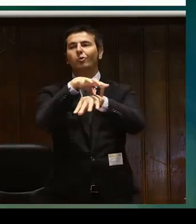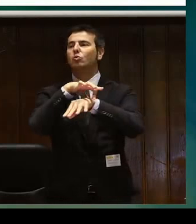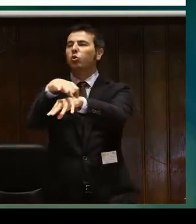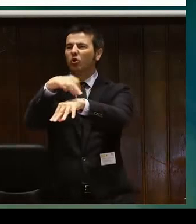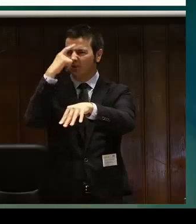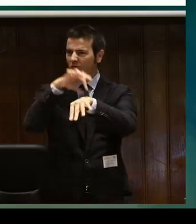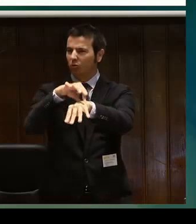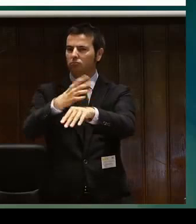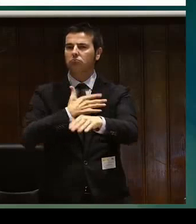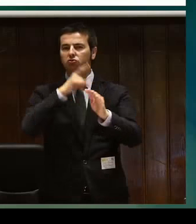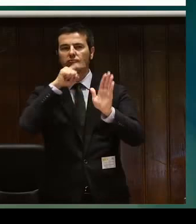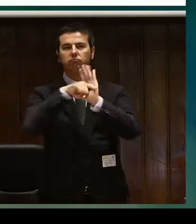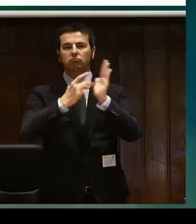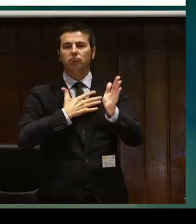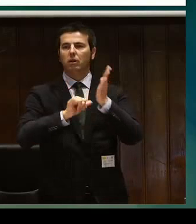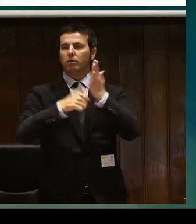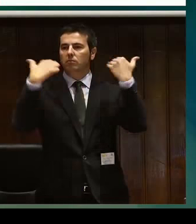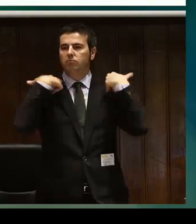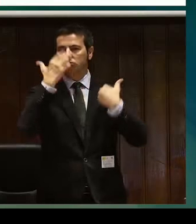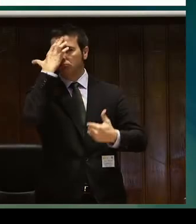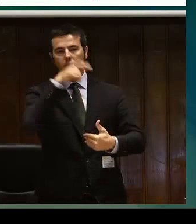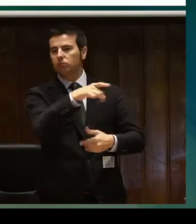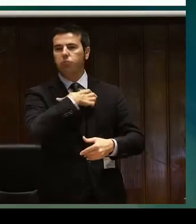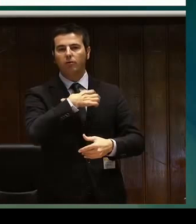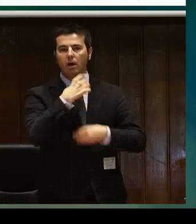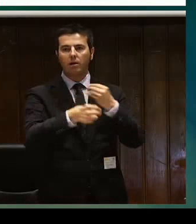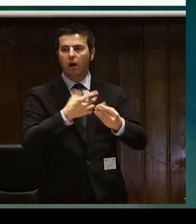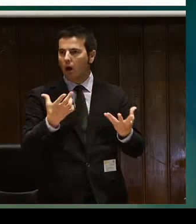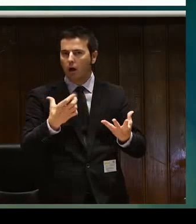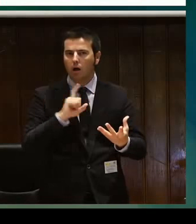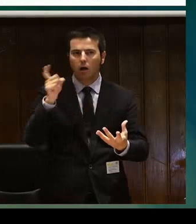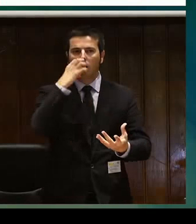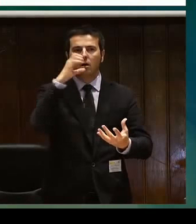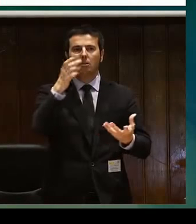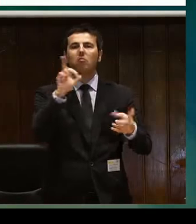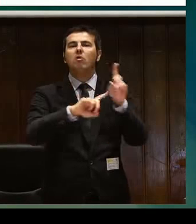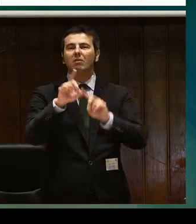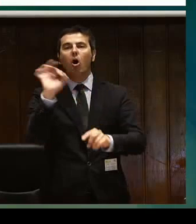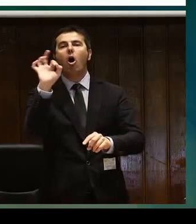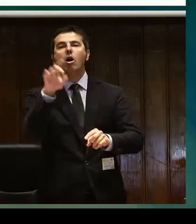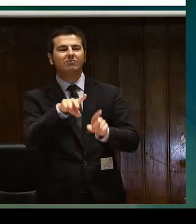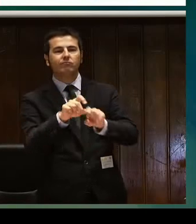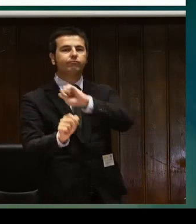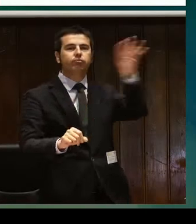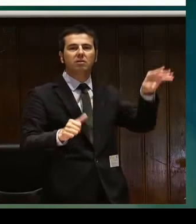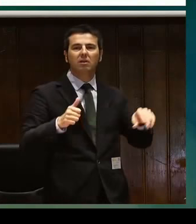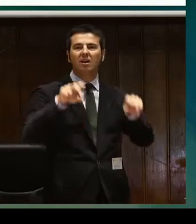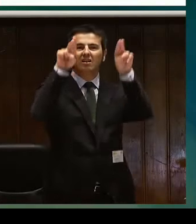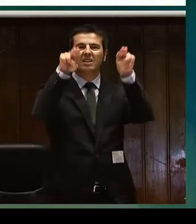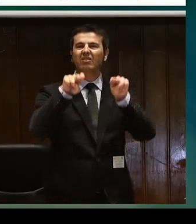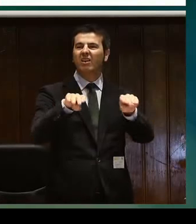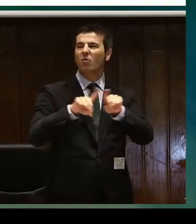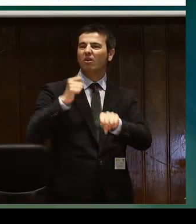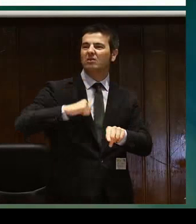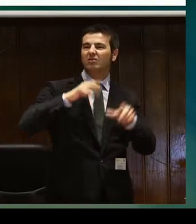no se siente responsable no se siente autónoma y lo que suele ocurrir es que acaba tutorizada por otro familiar